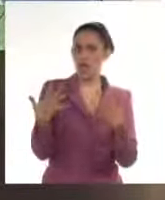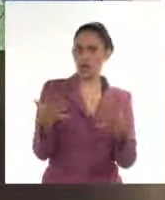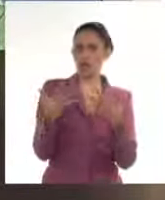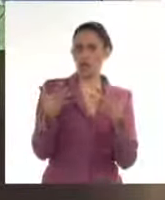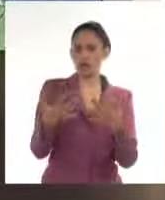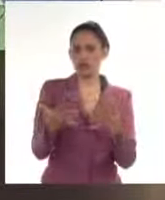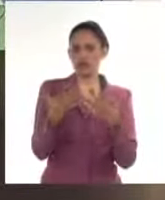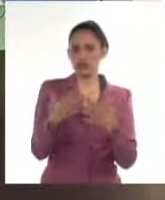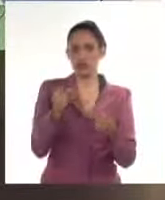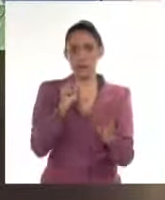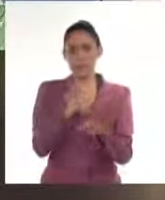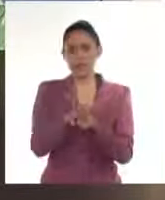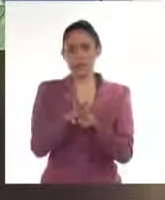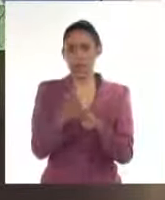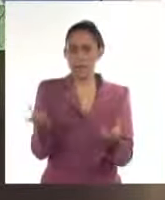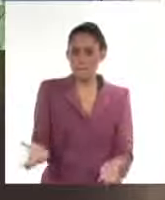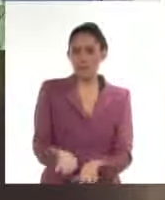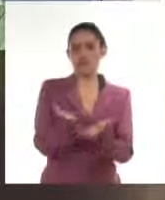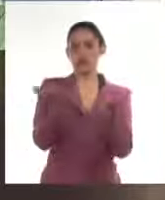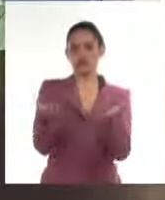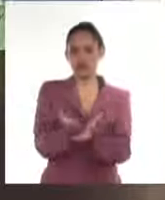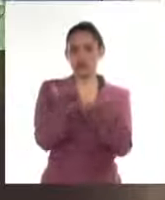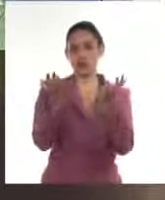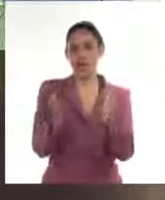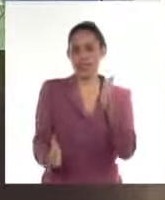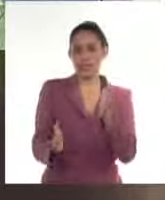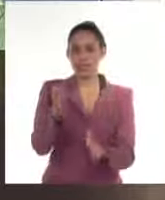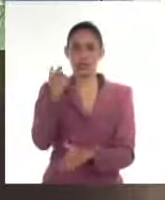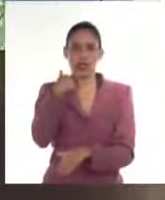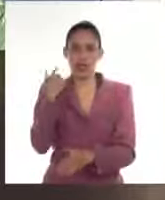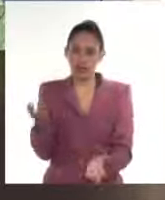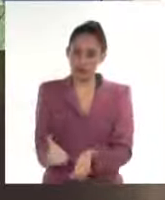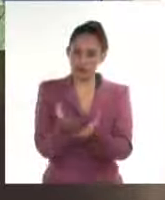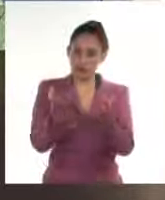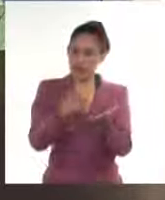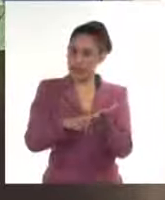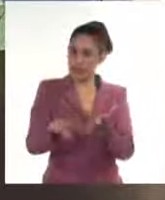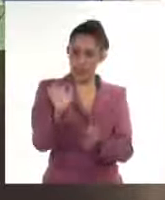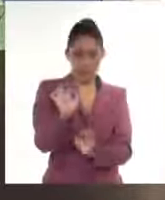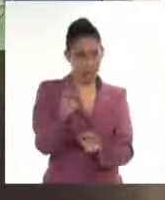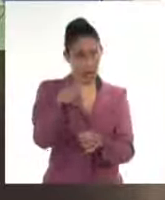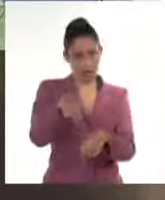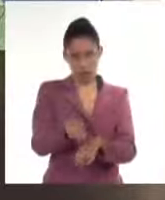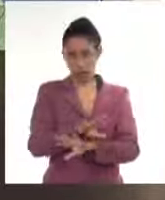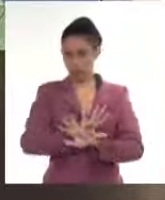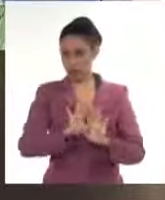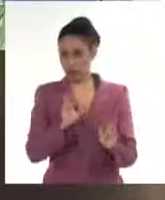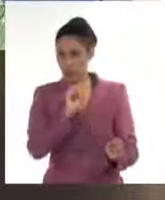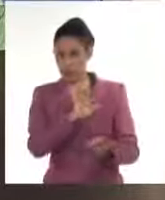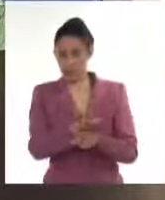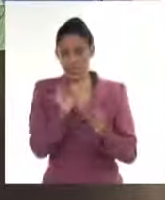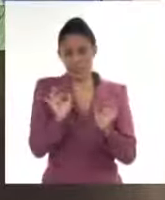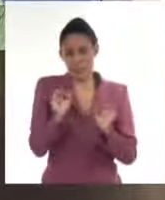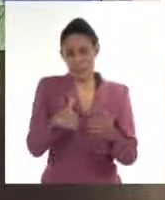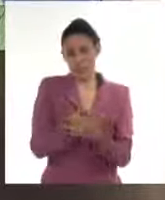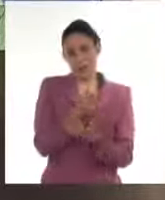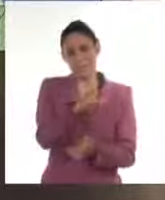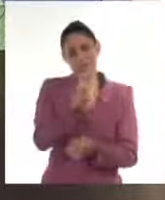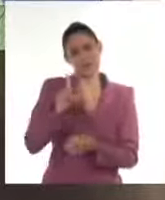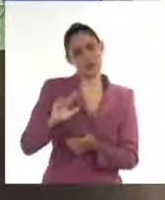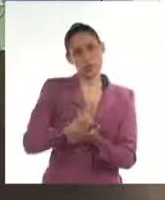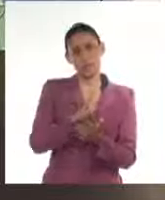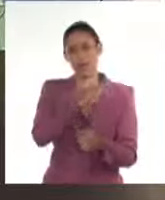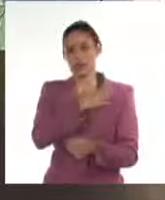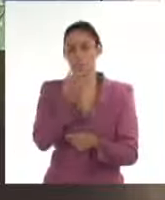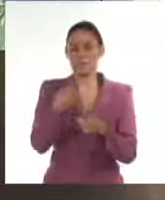equinoccio de primavera. O sea, el inicio de la primavera es esta semana. Excelente. Que siempre se dice que es el día 21 de marzo, pero no siempre